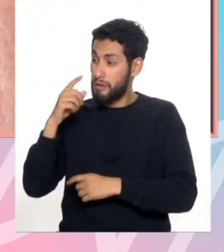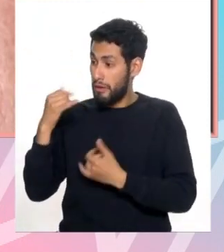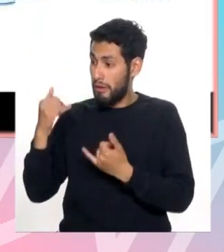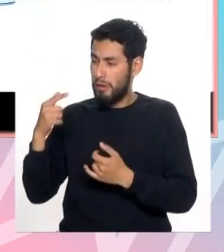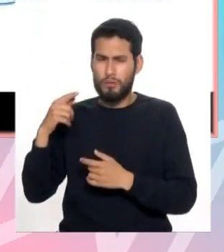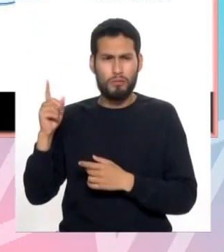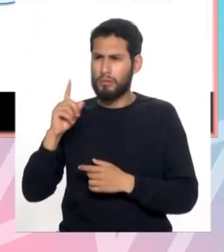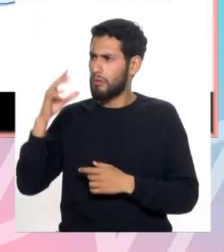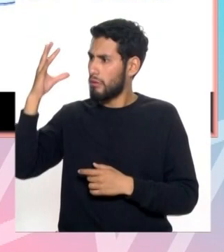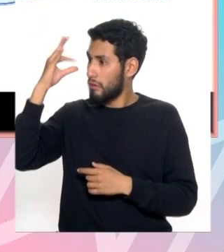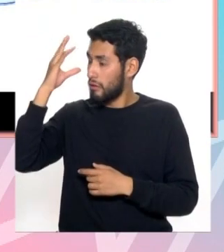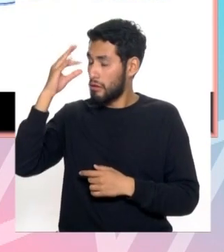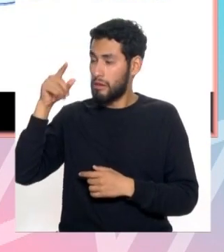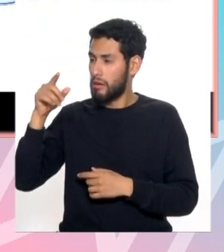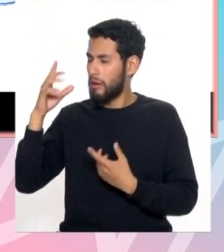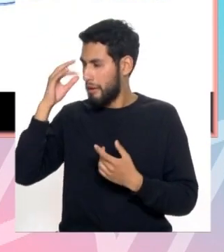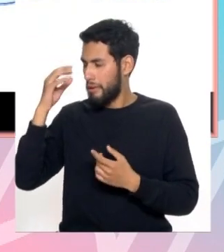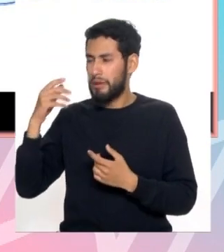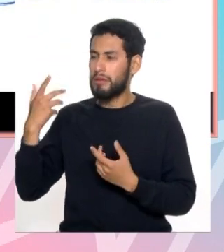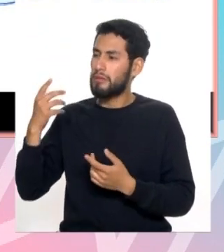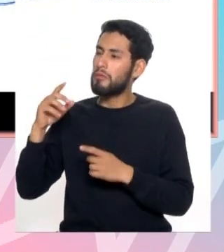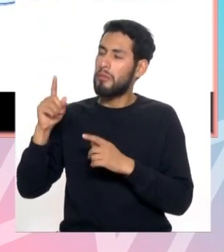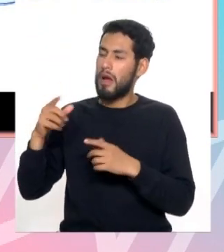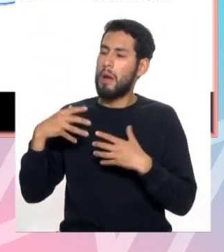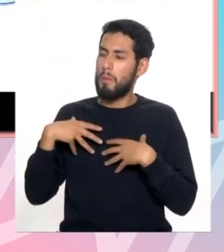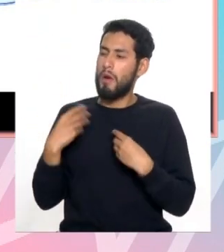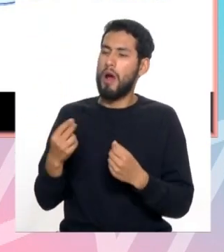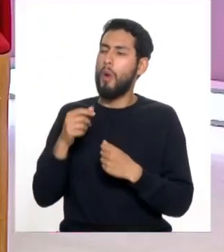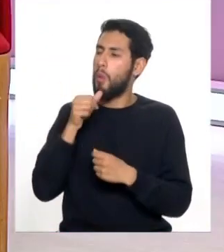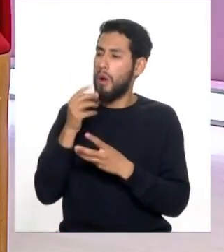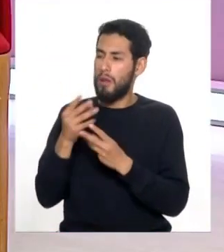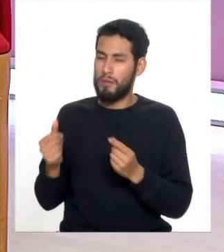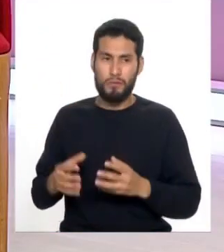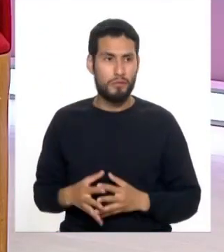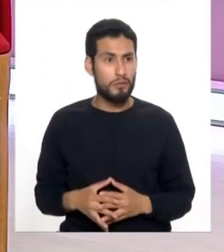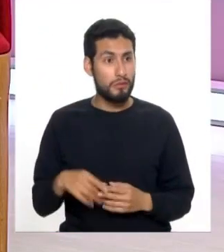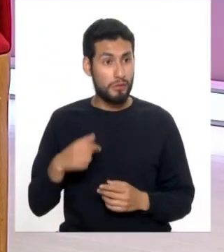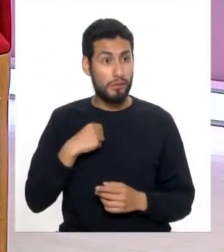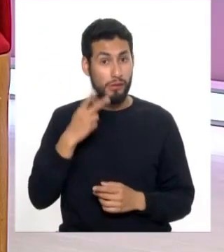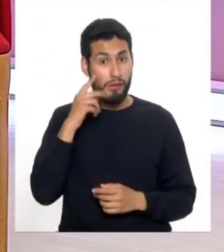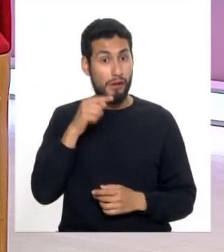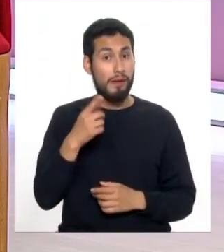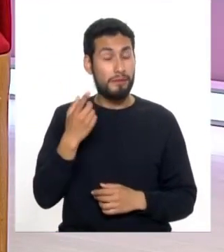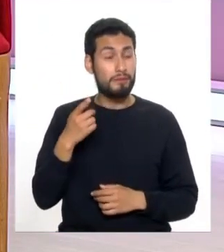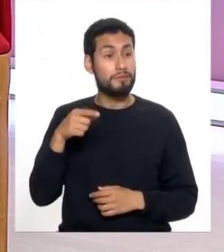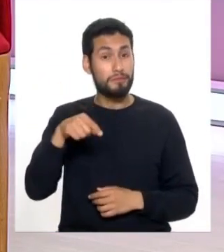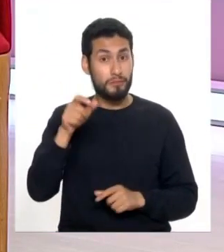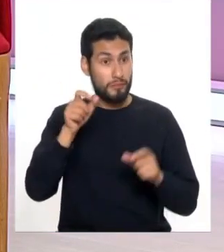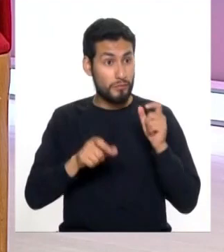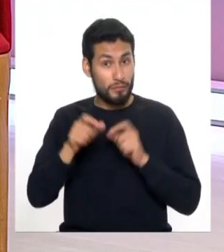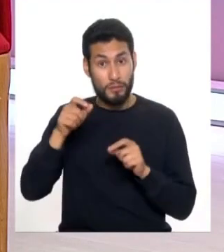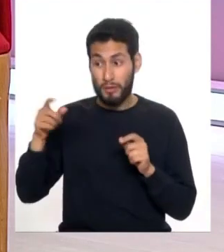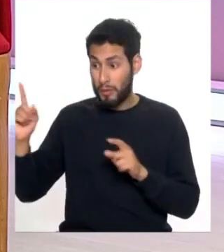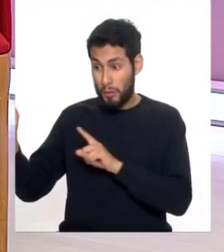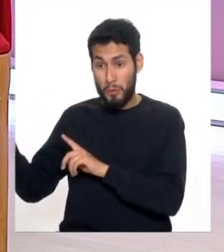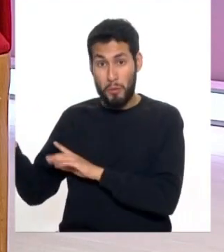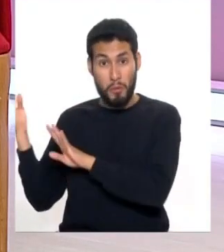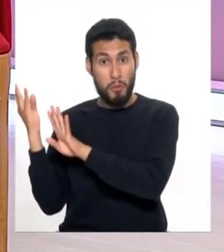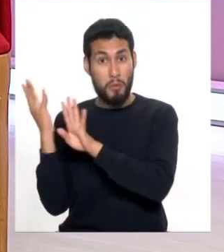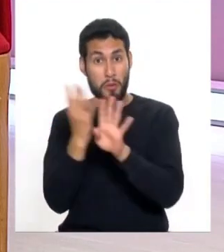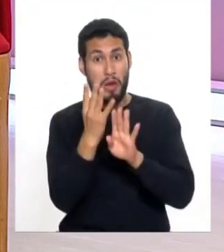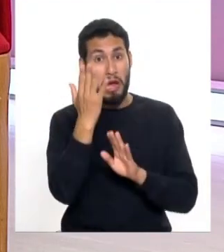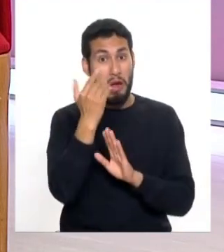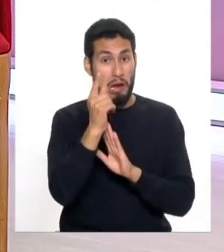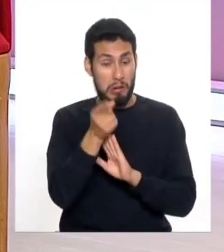son en gotas claro en gotas y definitivamente eso es lo que hemos visto en el hino veíamos a pacientes entrando 15 minutos